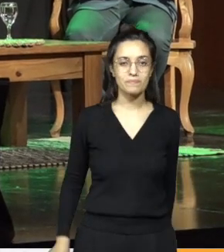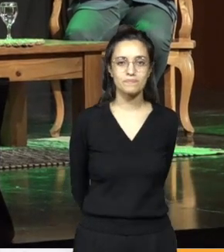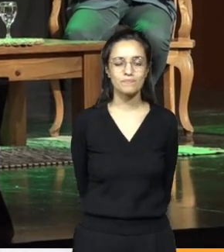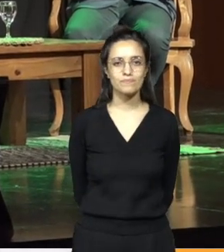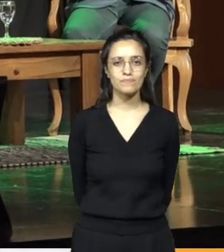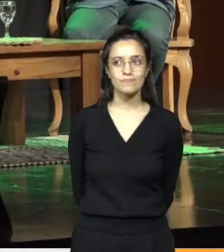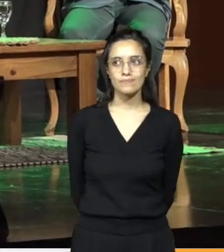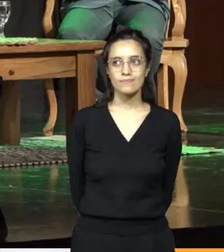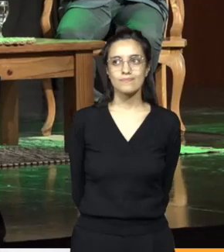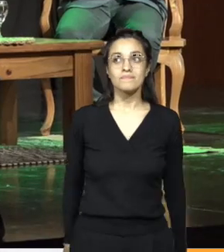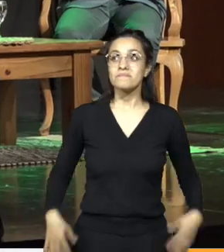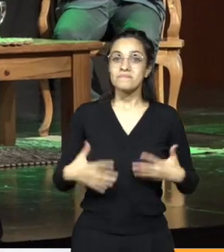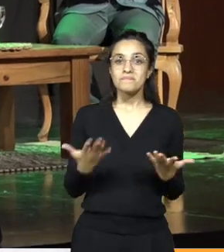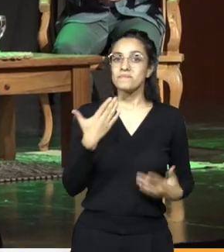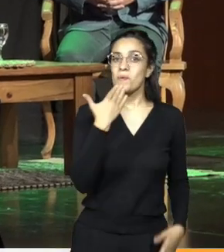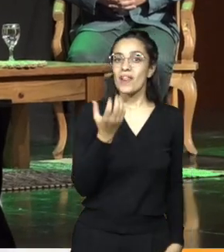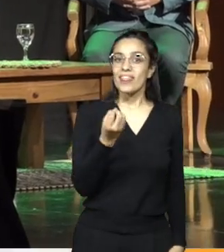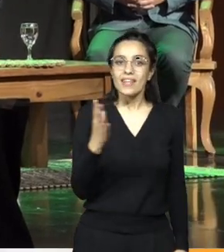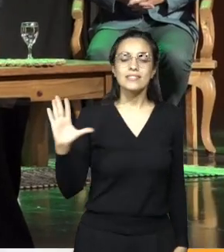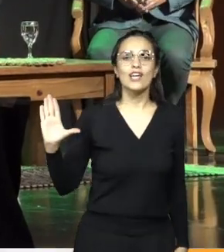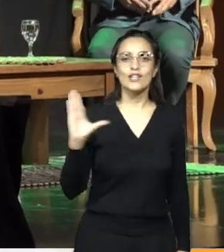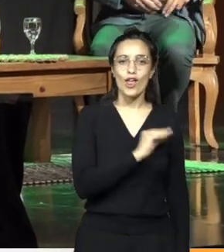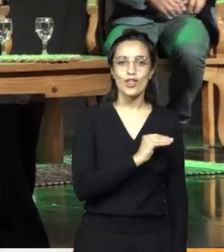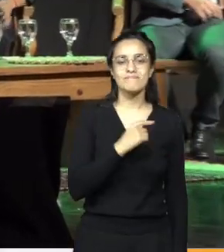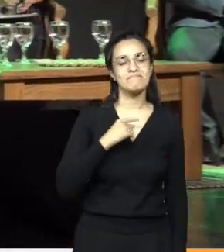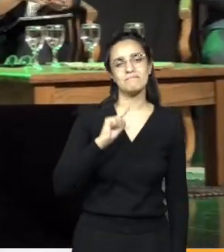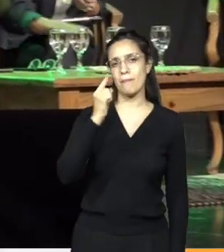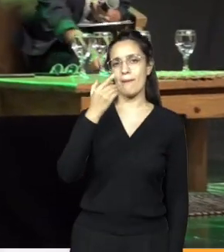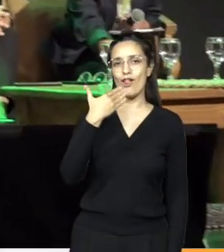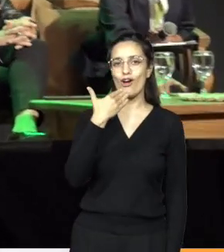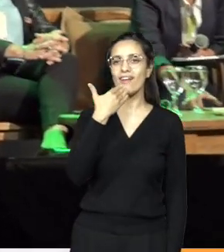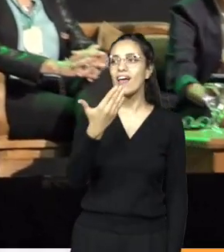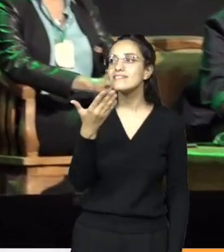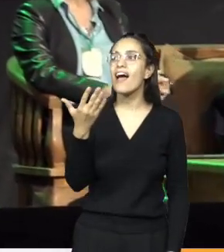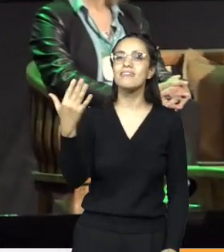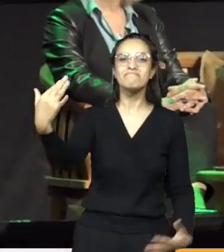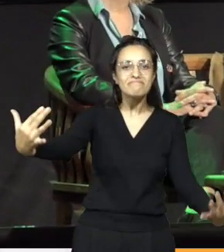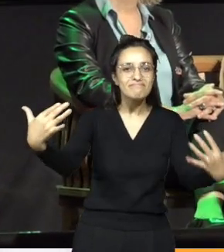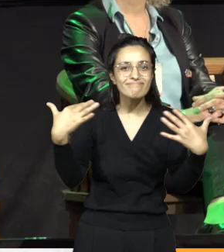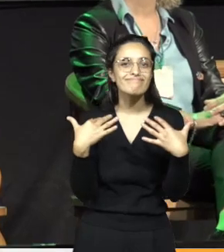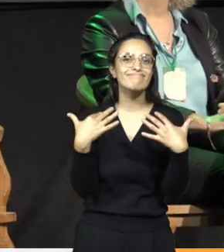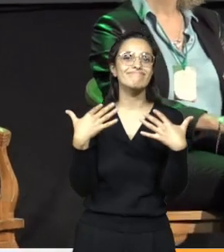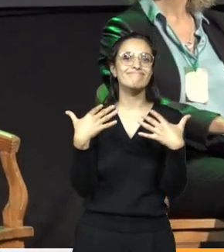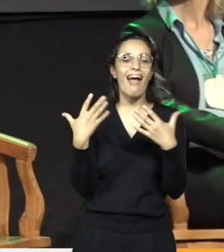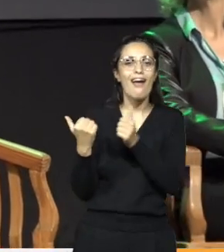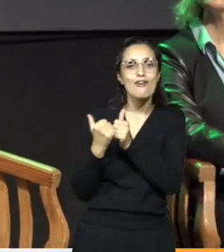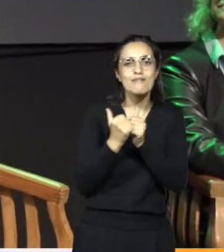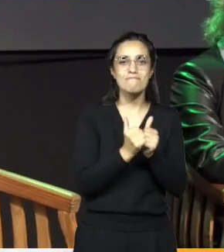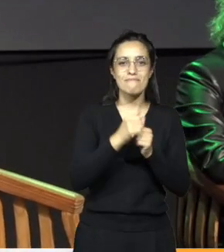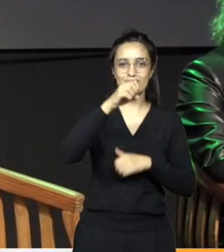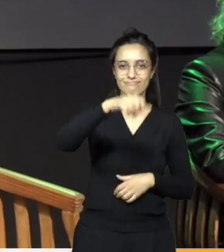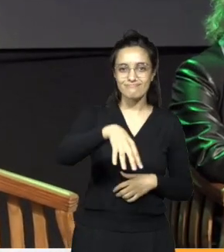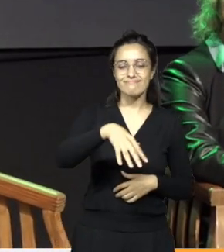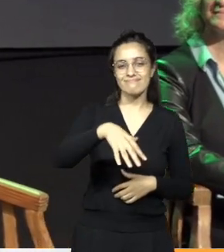Bueno, buenos días a todos. Bueno, primero que nada, gracias por venir y por acompañarnos. Estamos muy